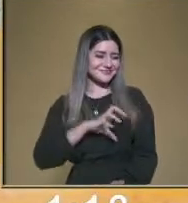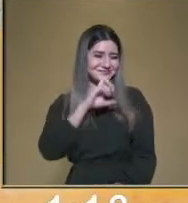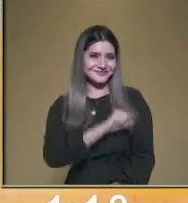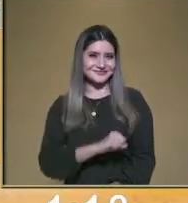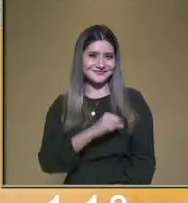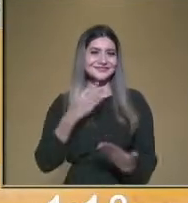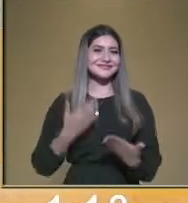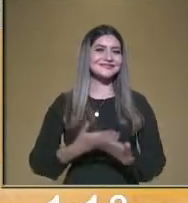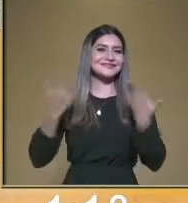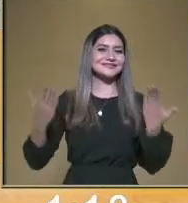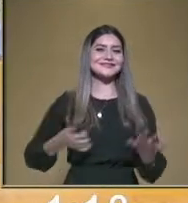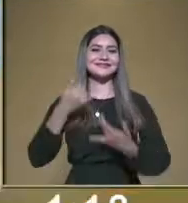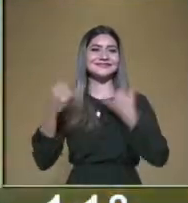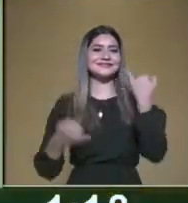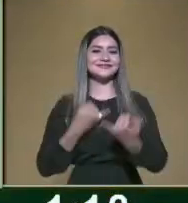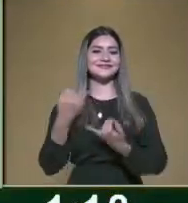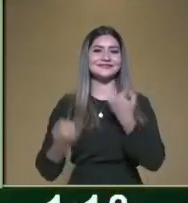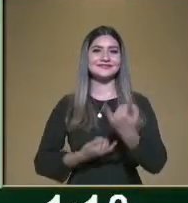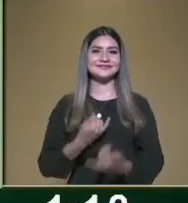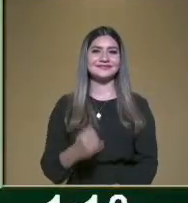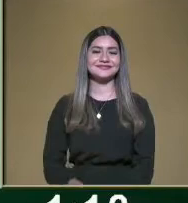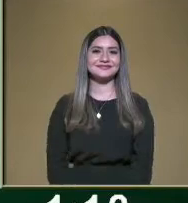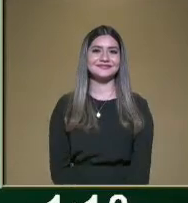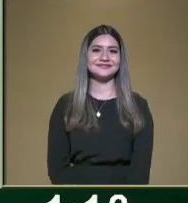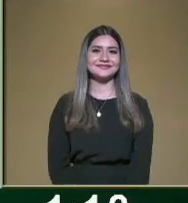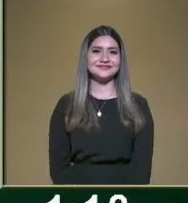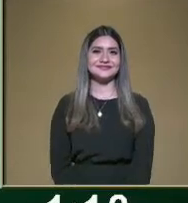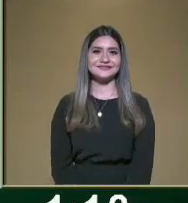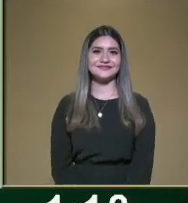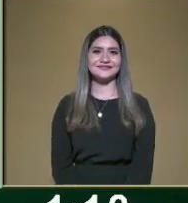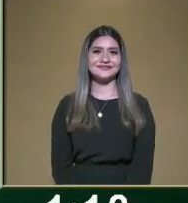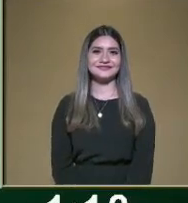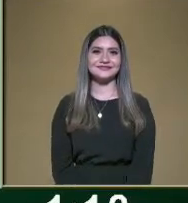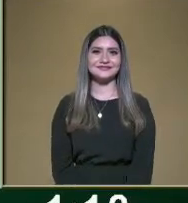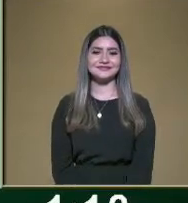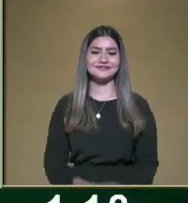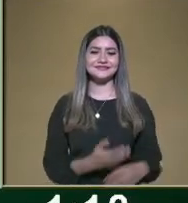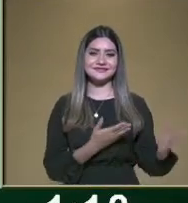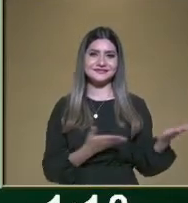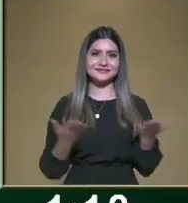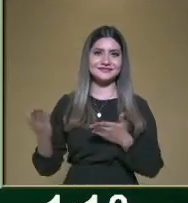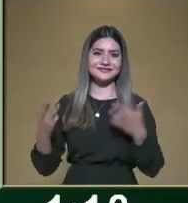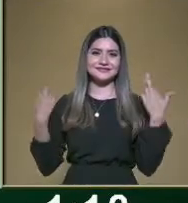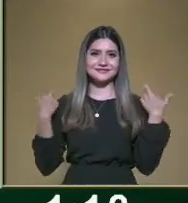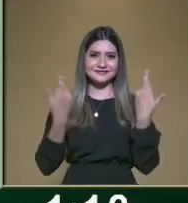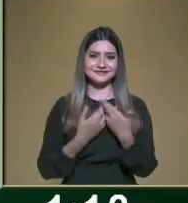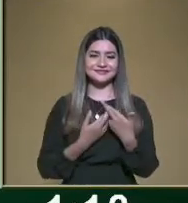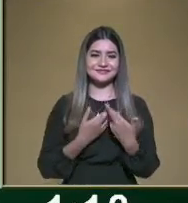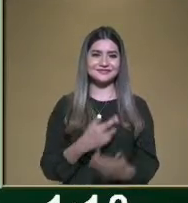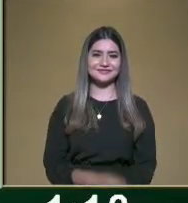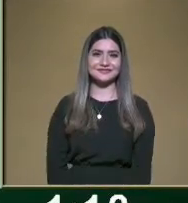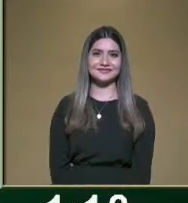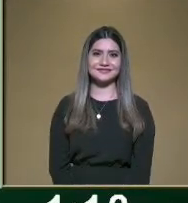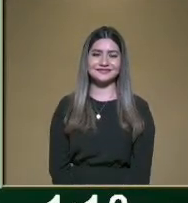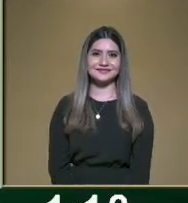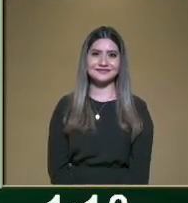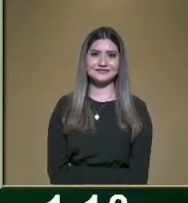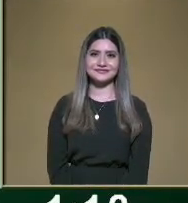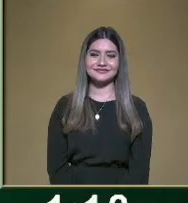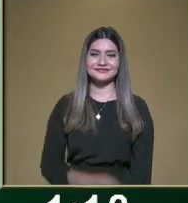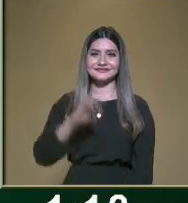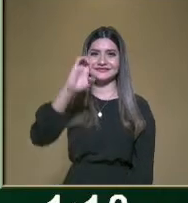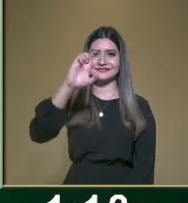es tiempo de jugar, por lo que invitamos a la, tenemos aquí una invitada muy especial, la maestra